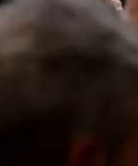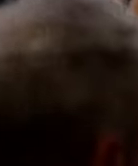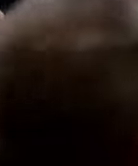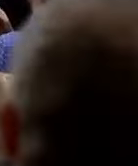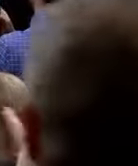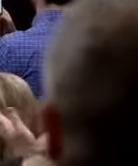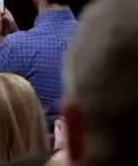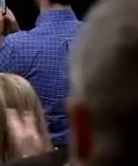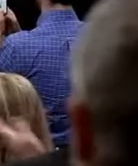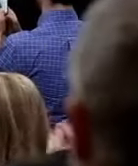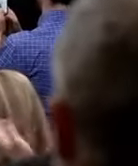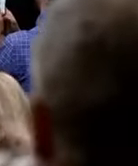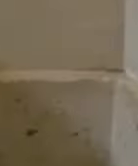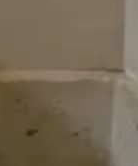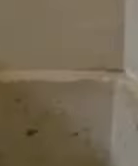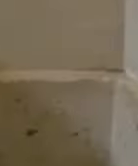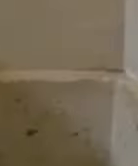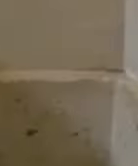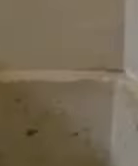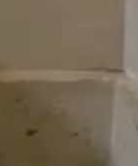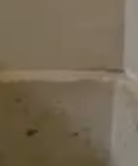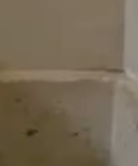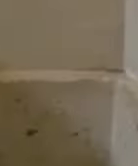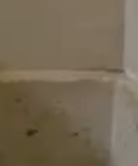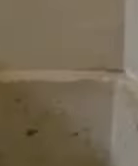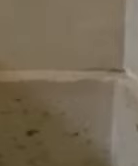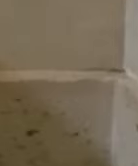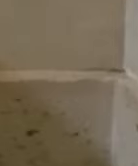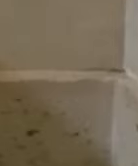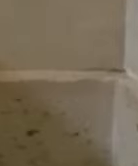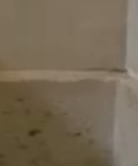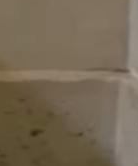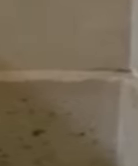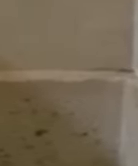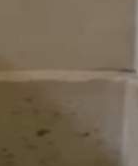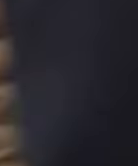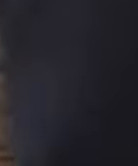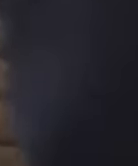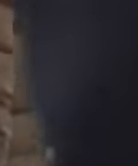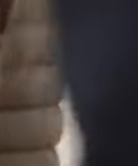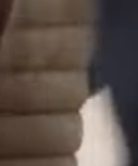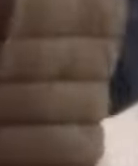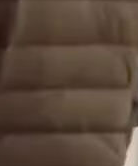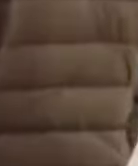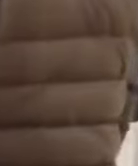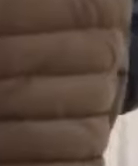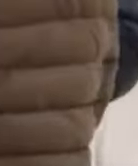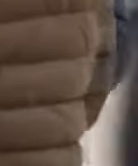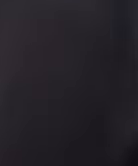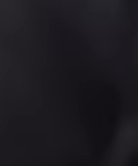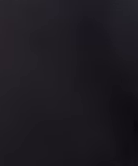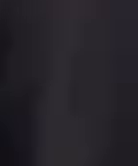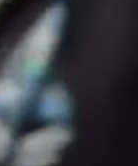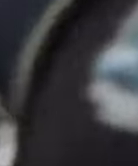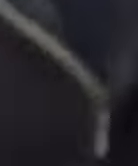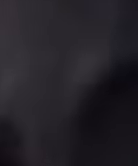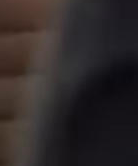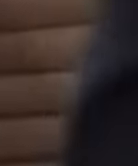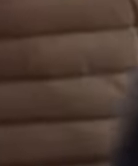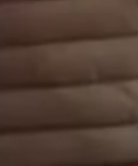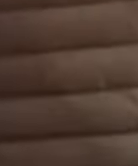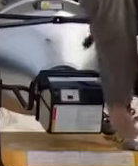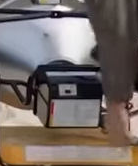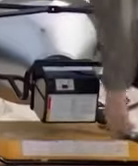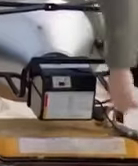historia. El fotógrafo brasileño Sebastião Salgado fue quien le dio la bienvenida. La carrera de Leibovitz comenzó en la revista